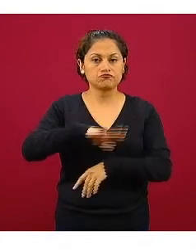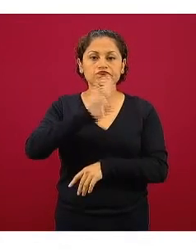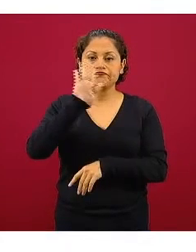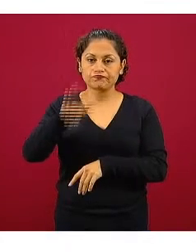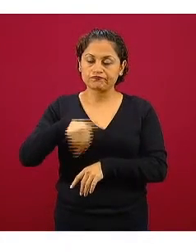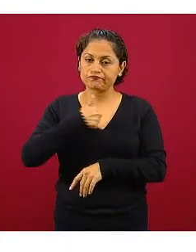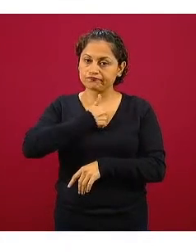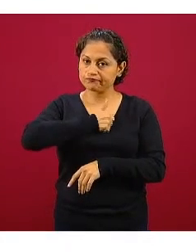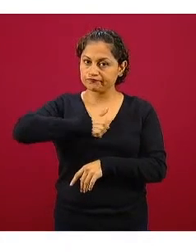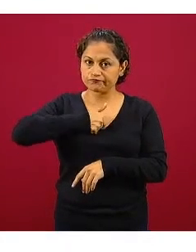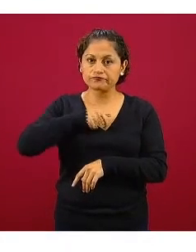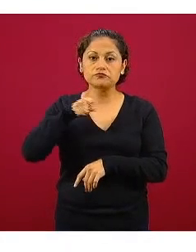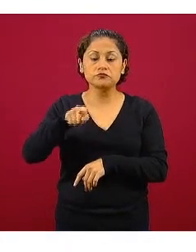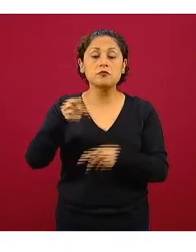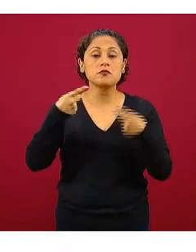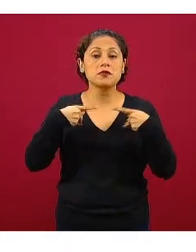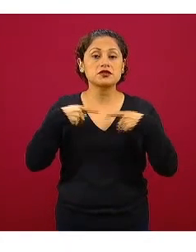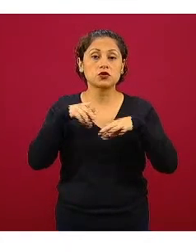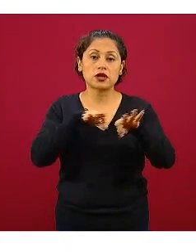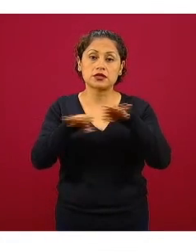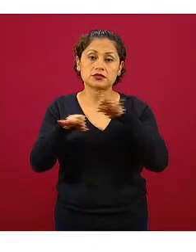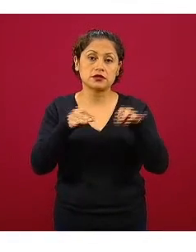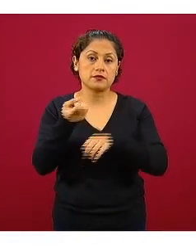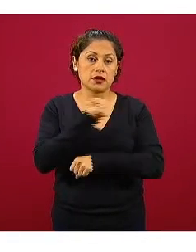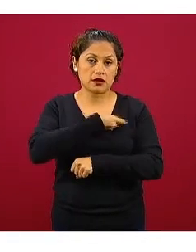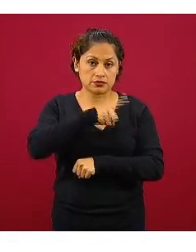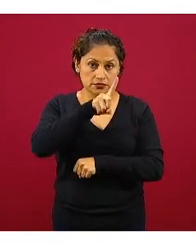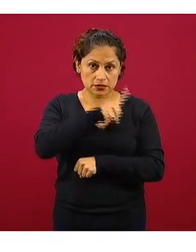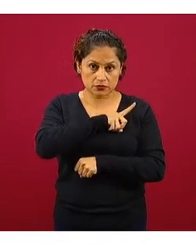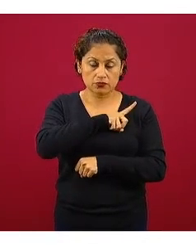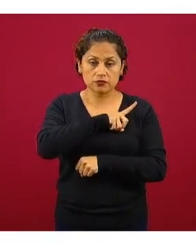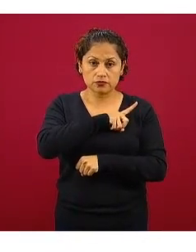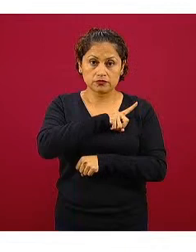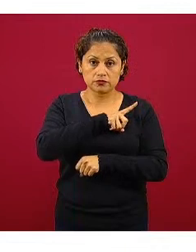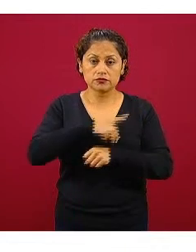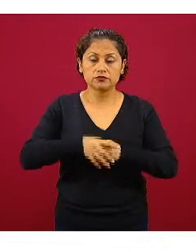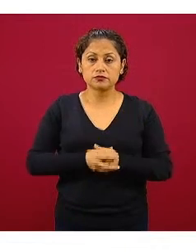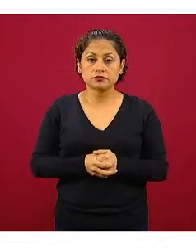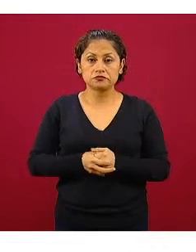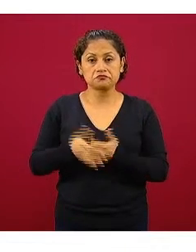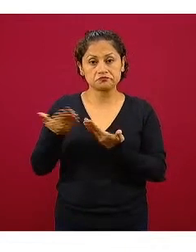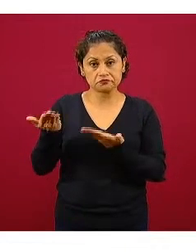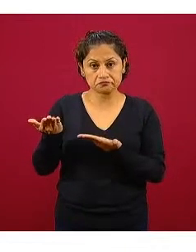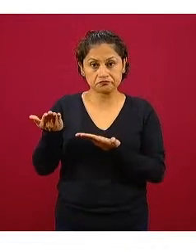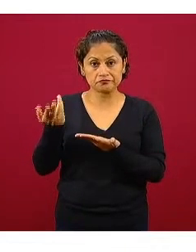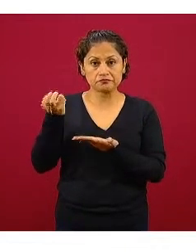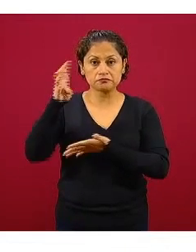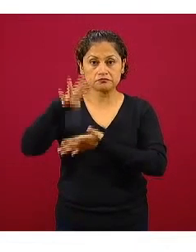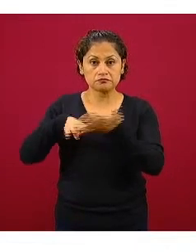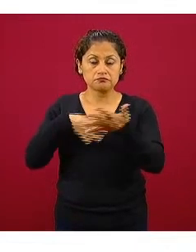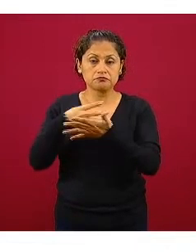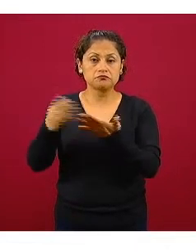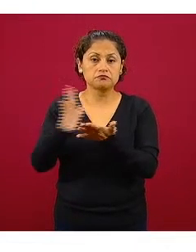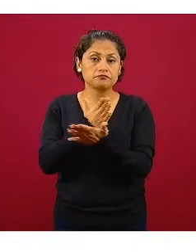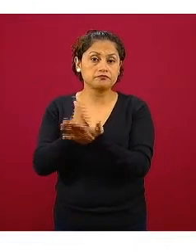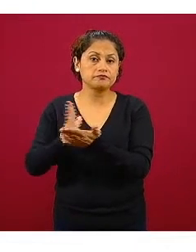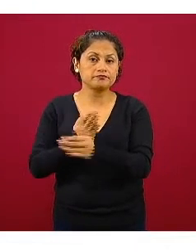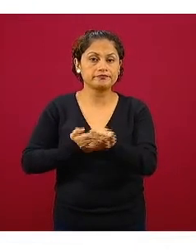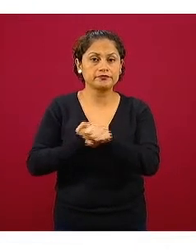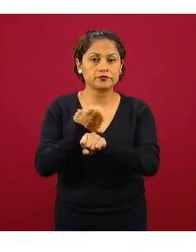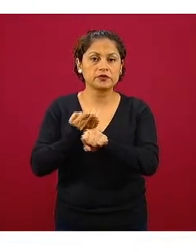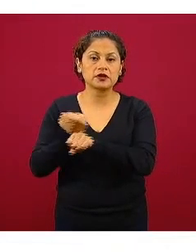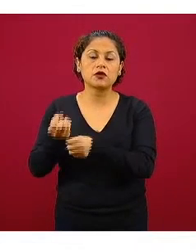nuestros compañeras y compañeros profesionales de la salud y tenemos esta distribución que sigue gruesamente también la